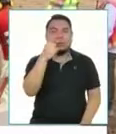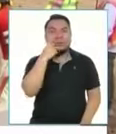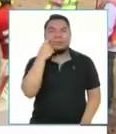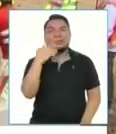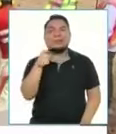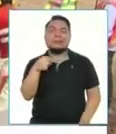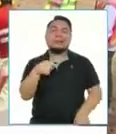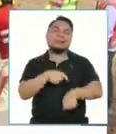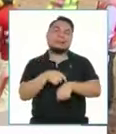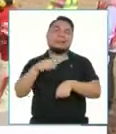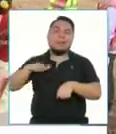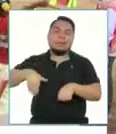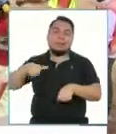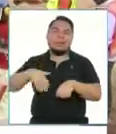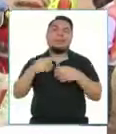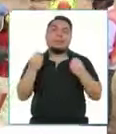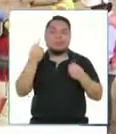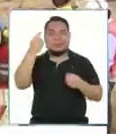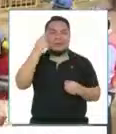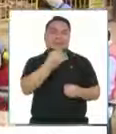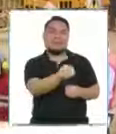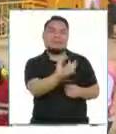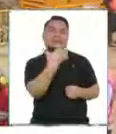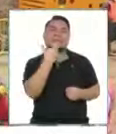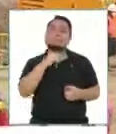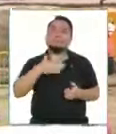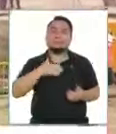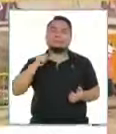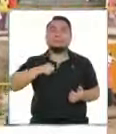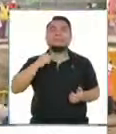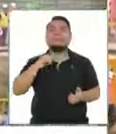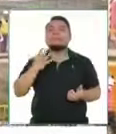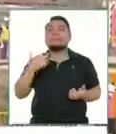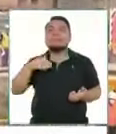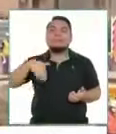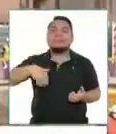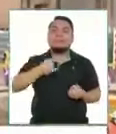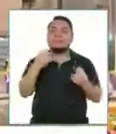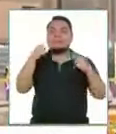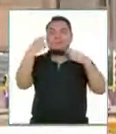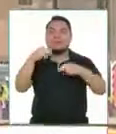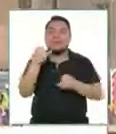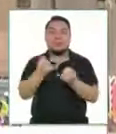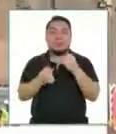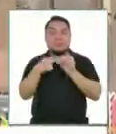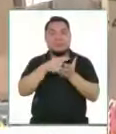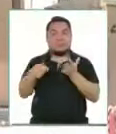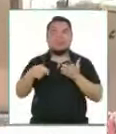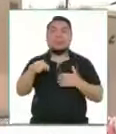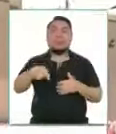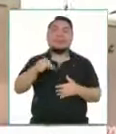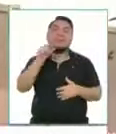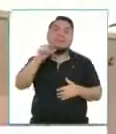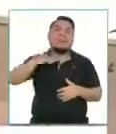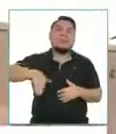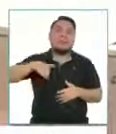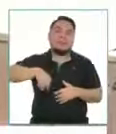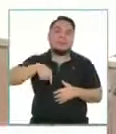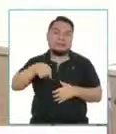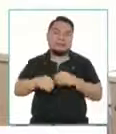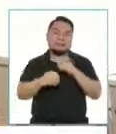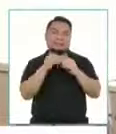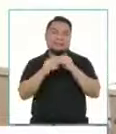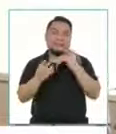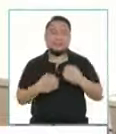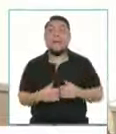tiene un retraso bastante considerable, según lo han manifestado algunos medios en las últimas semanas. Me acompaña